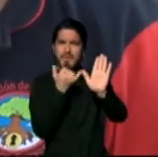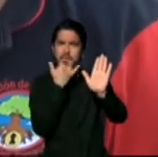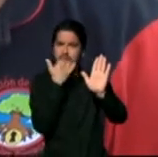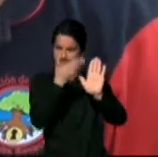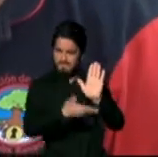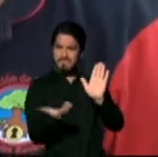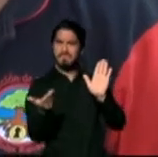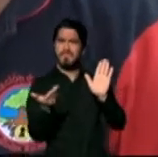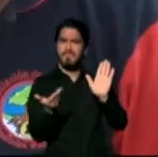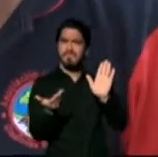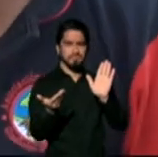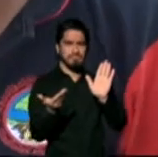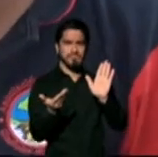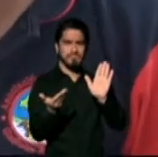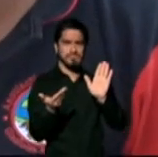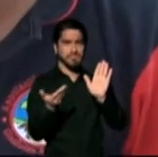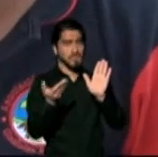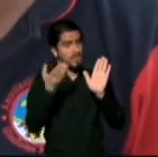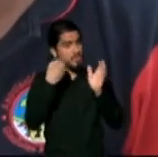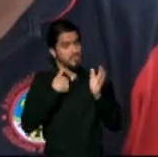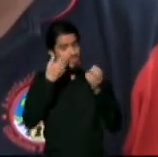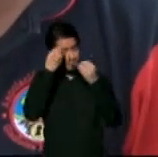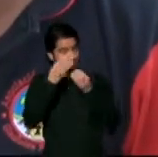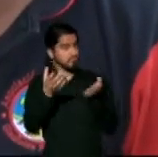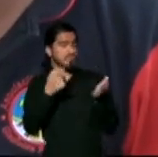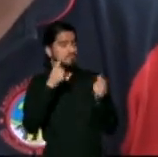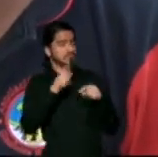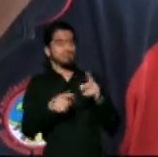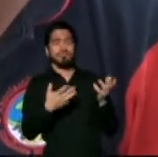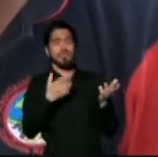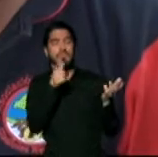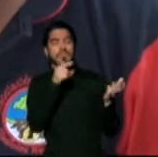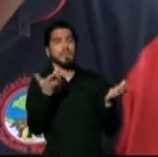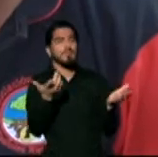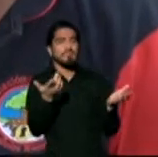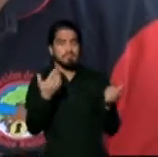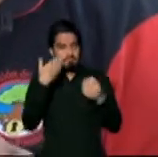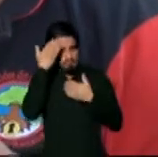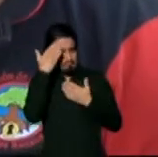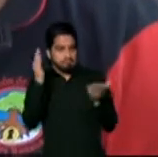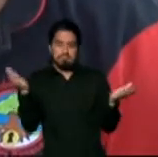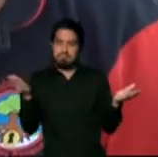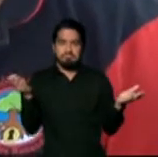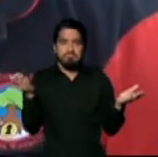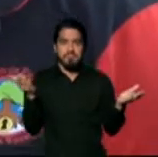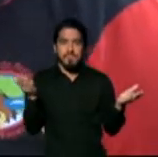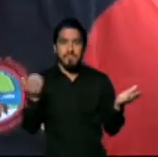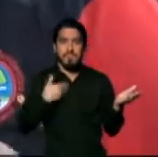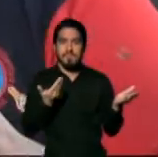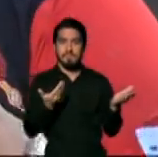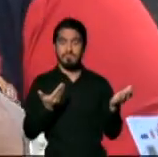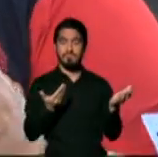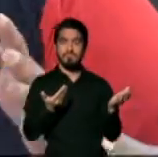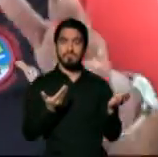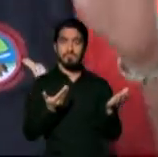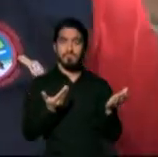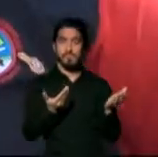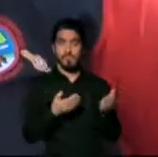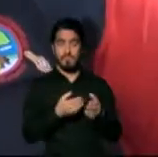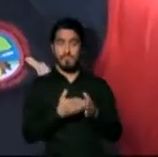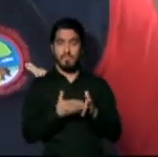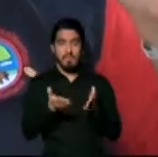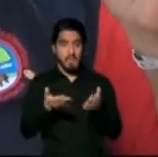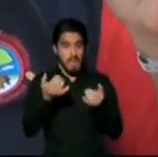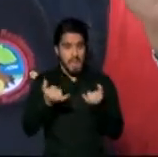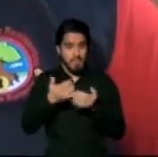ocultando yo no te puedo decir que porque lo desconozco pero las acciones ahora mismo si pasas